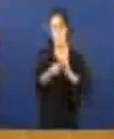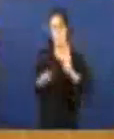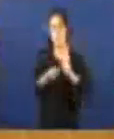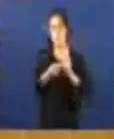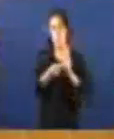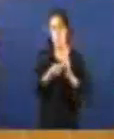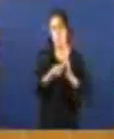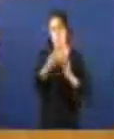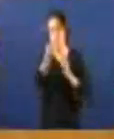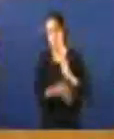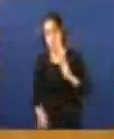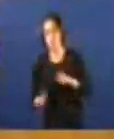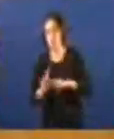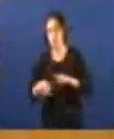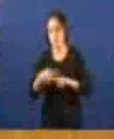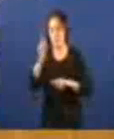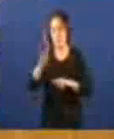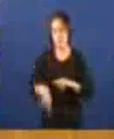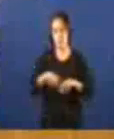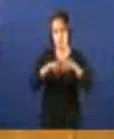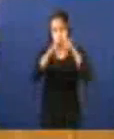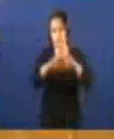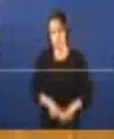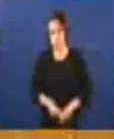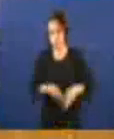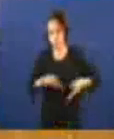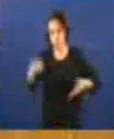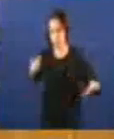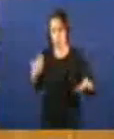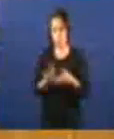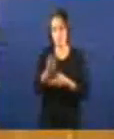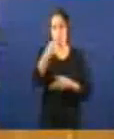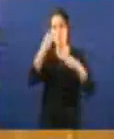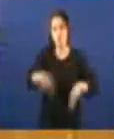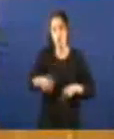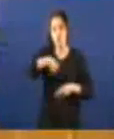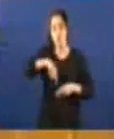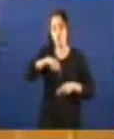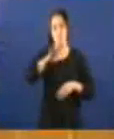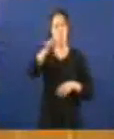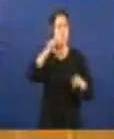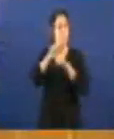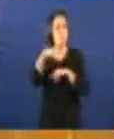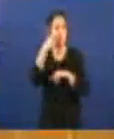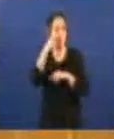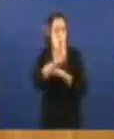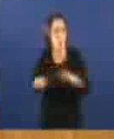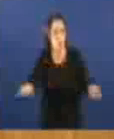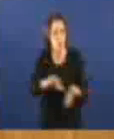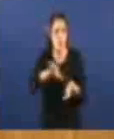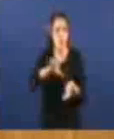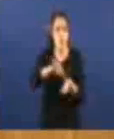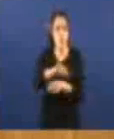é máis tripar os camiños da vida deste país e saber como está a vivir a xente. Meterse na pele da xente,